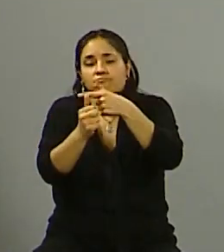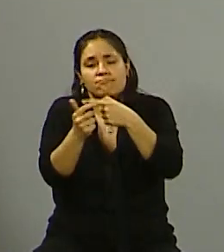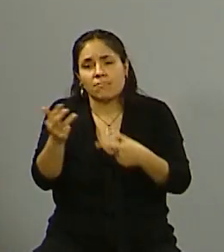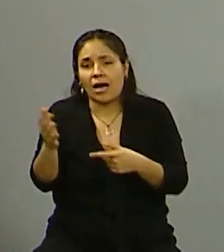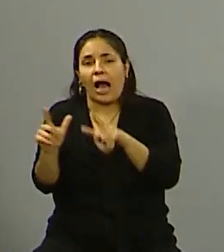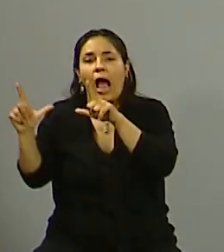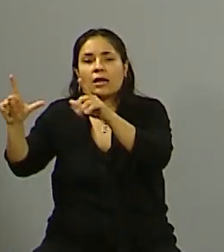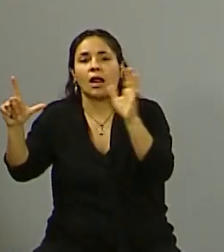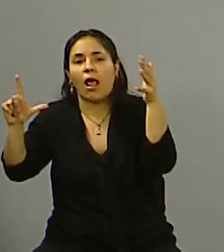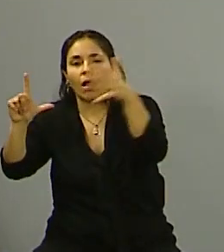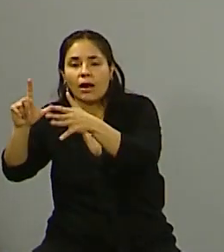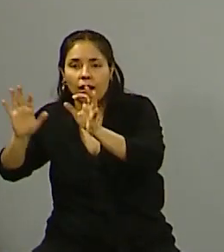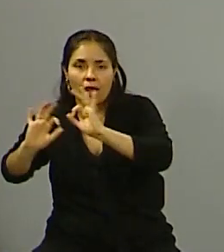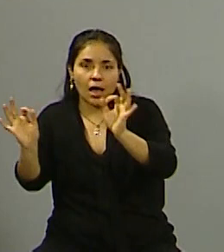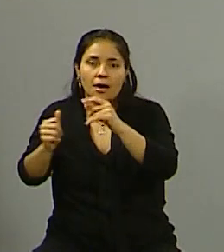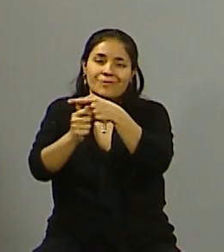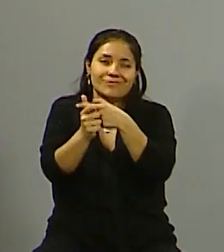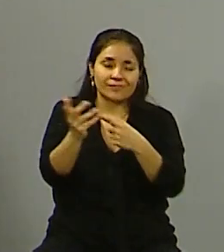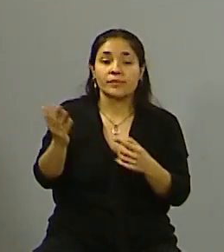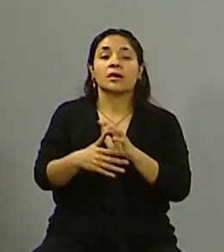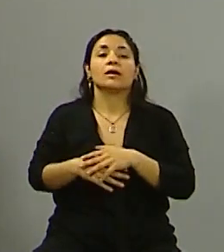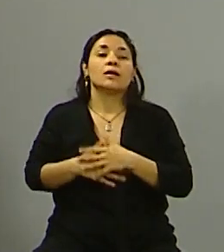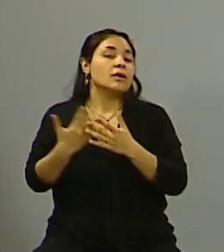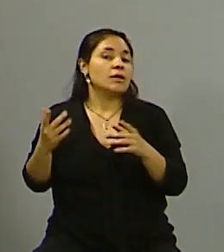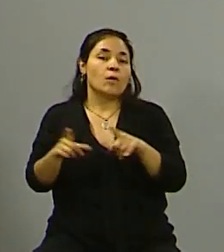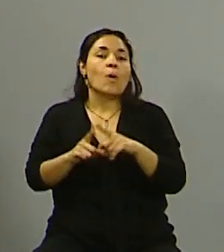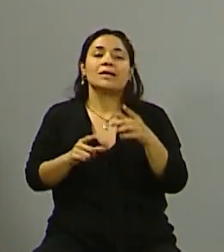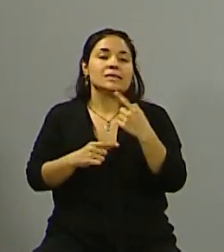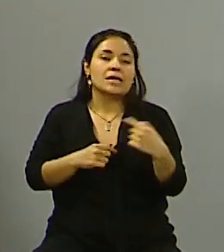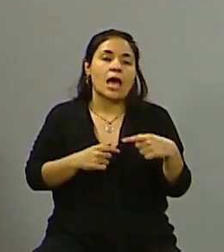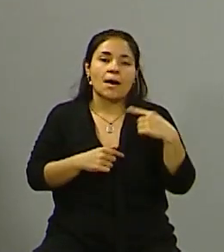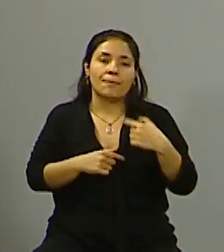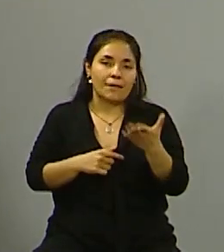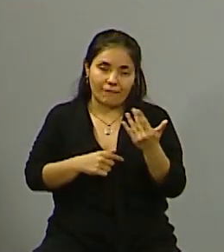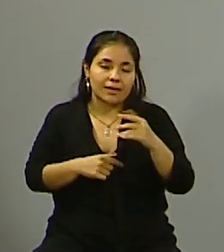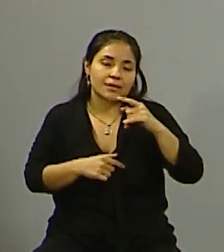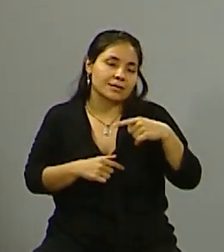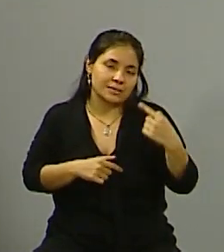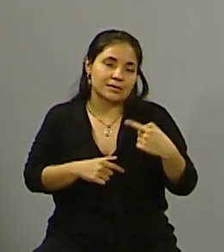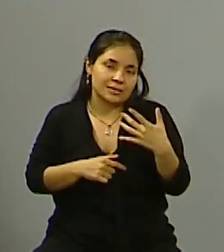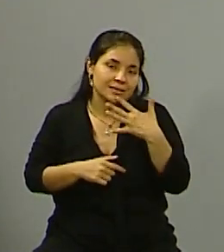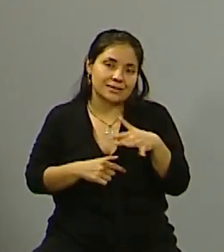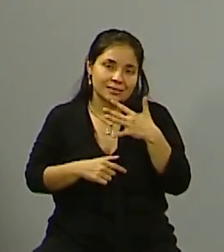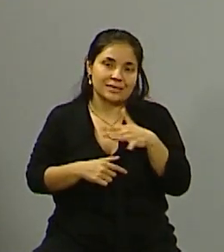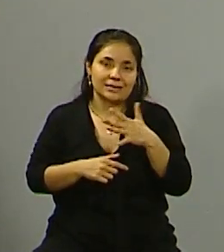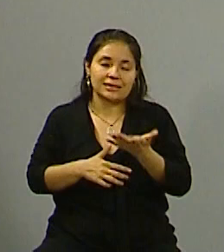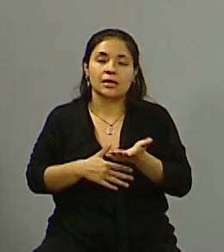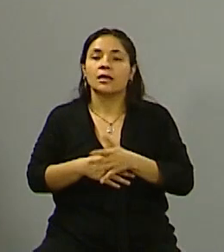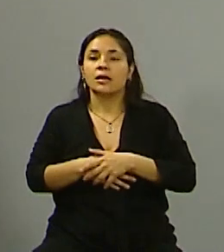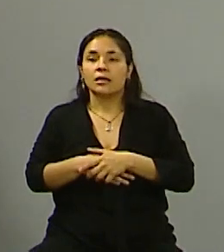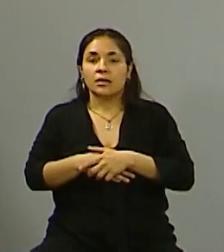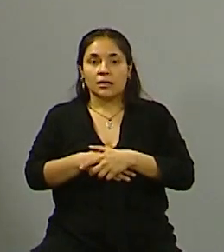sí, al ser una función crítica, siempre algo le falta, digamos. ¿Se entiende? Entonces, eso es un